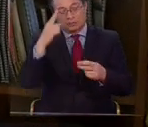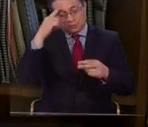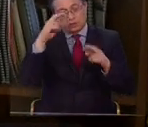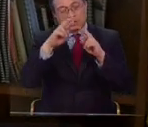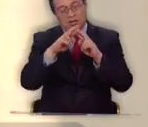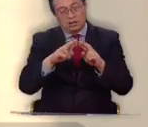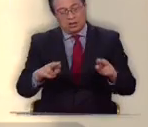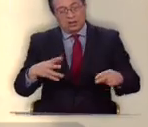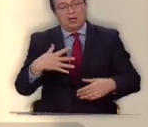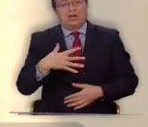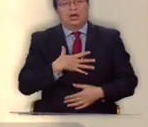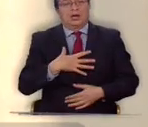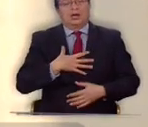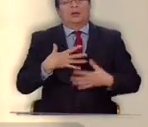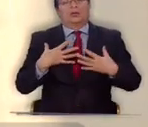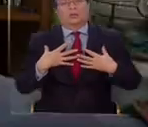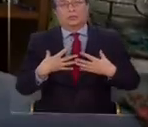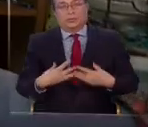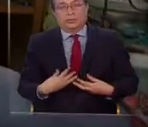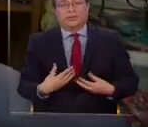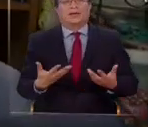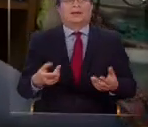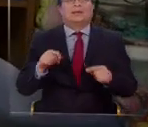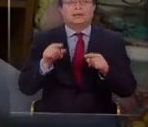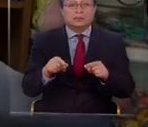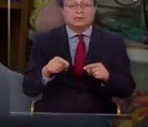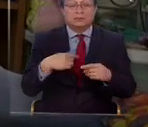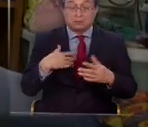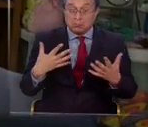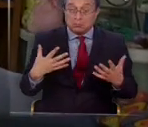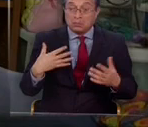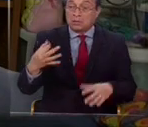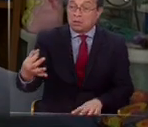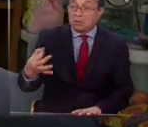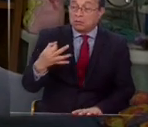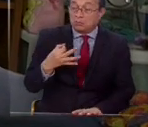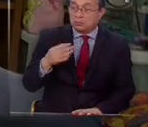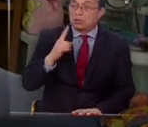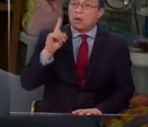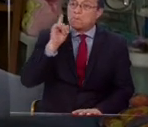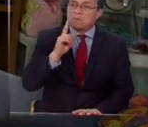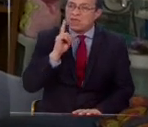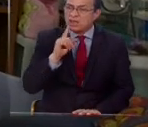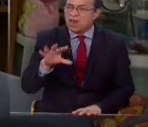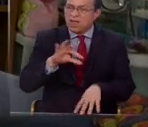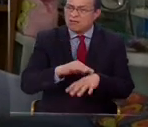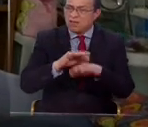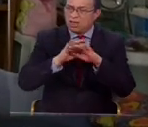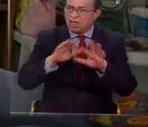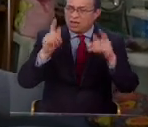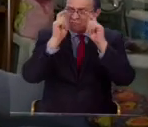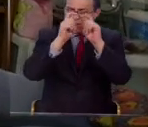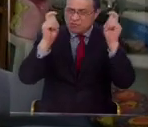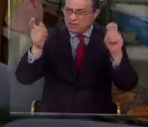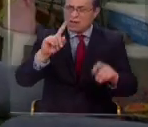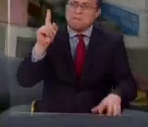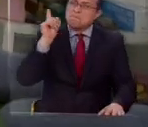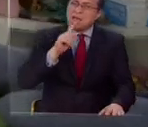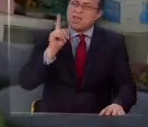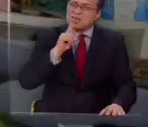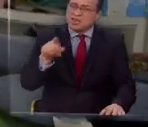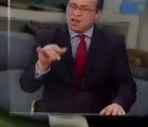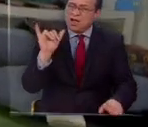esta área de las personas. Y frente a esto me topé que me dijeron que eran mentiras, que esta campaña no existía